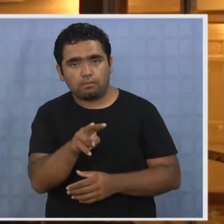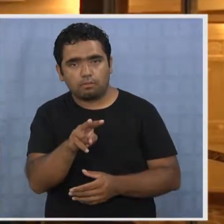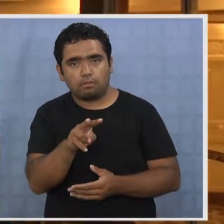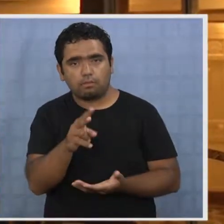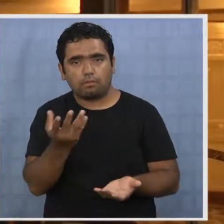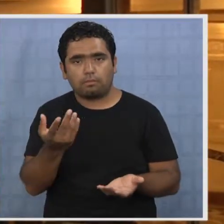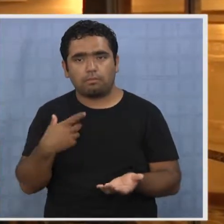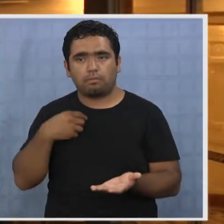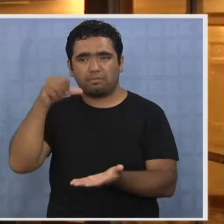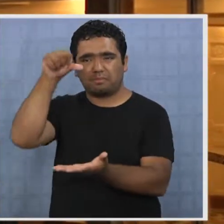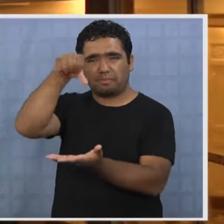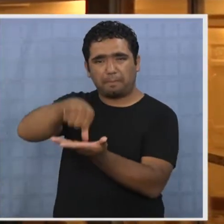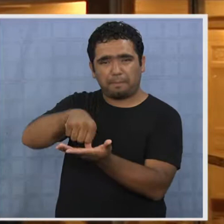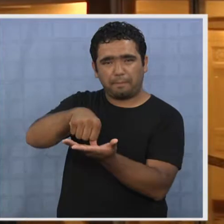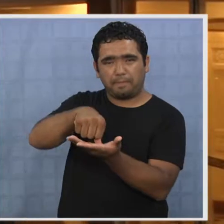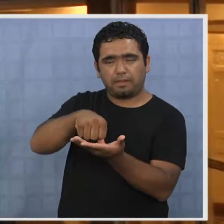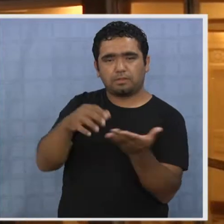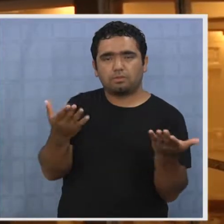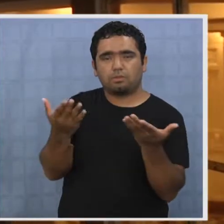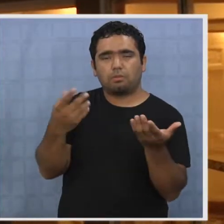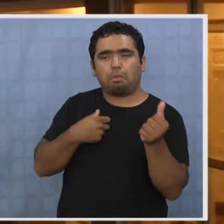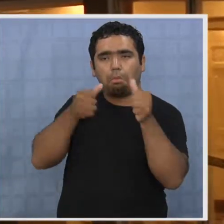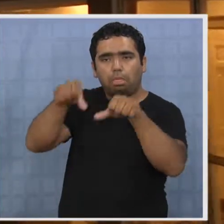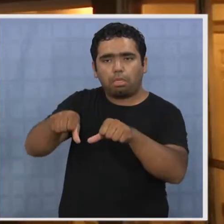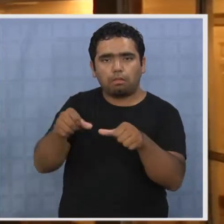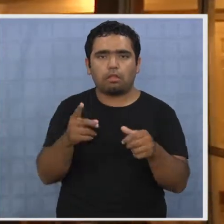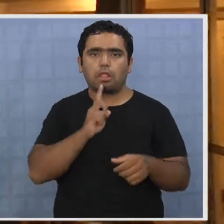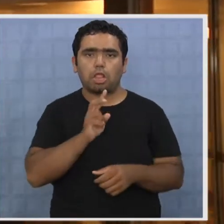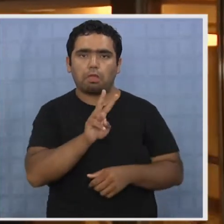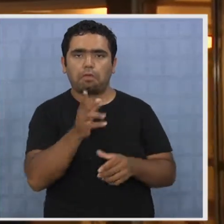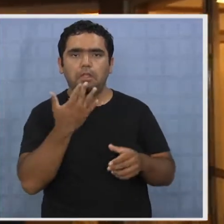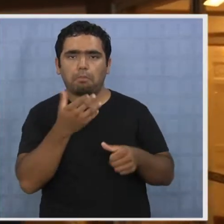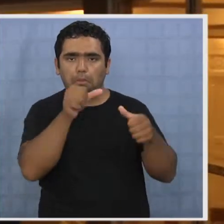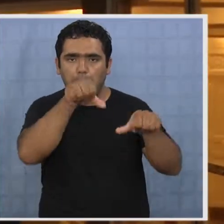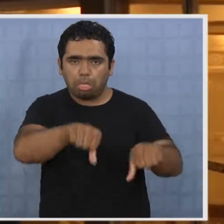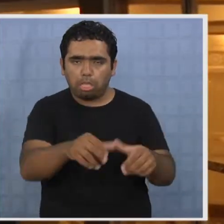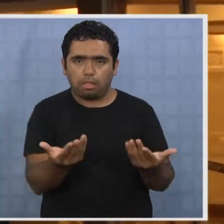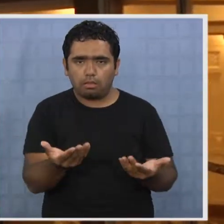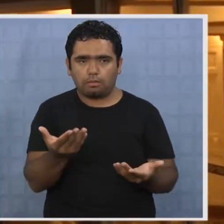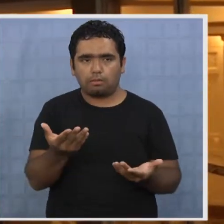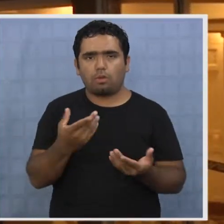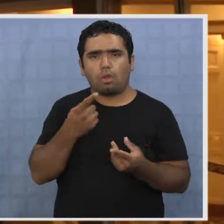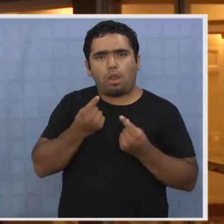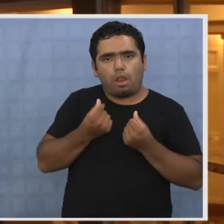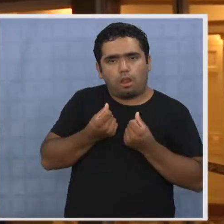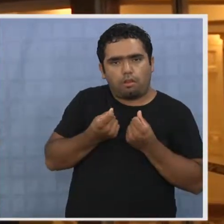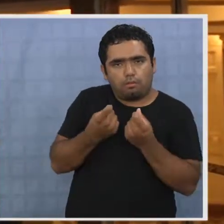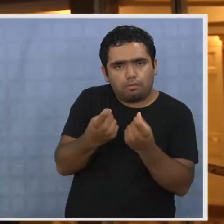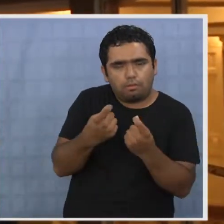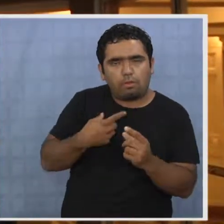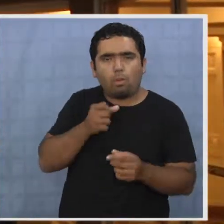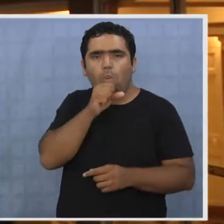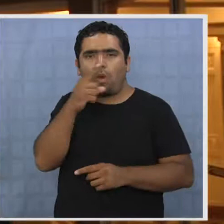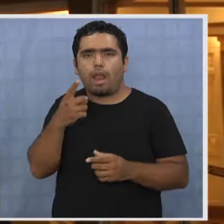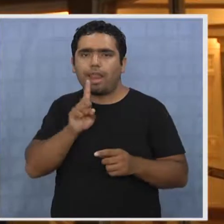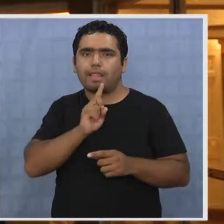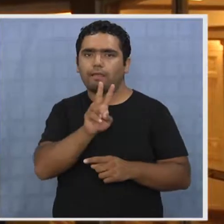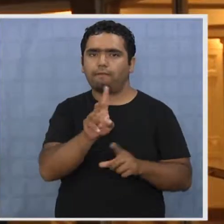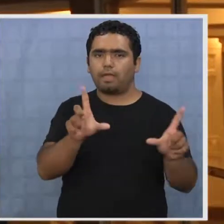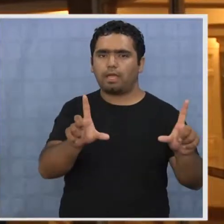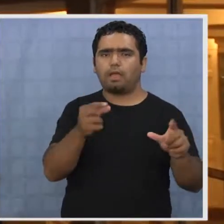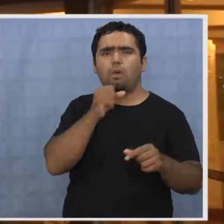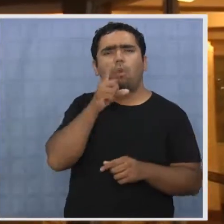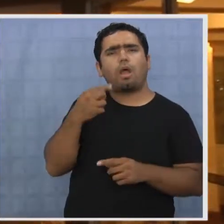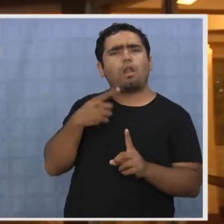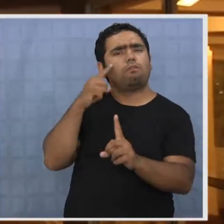en general, y eso es interesante, ¿cachai? El lucro, cuál es el objetivo de la televisión, cuál es la